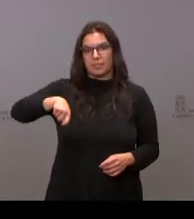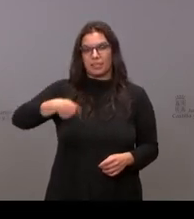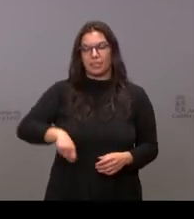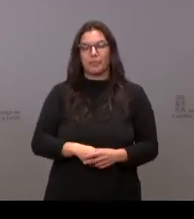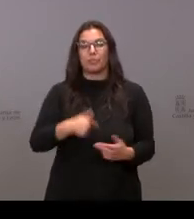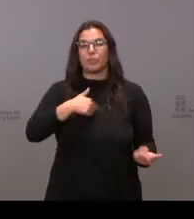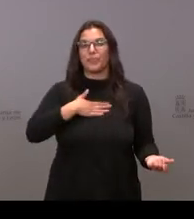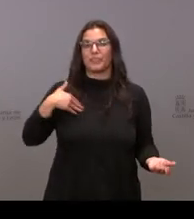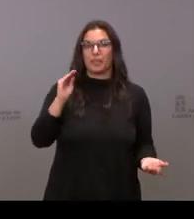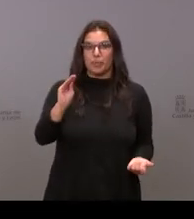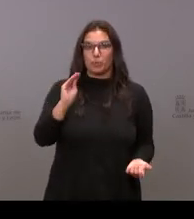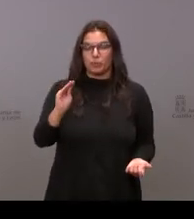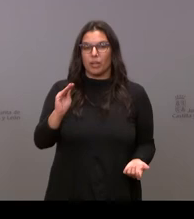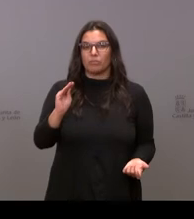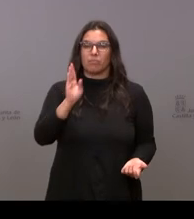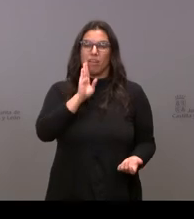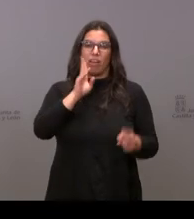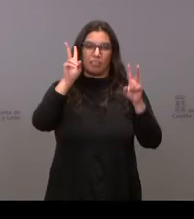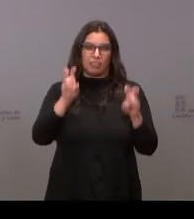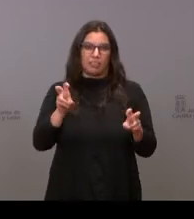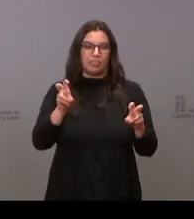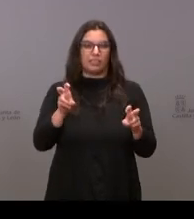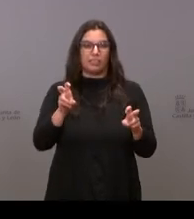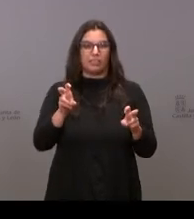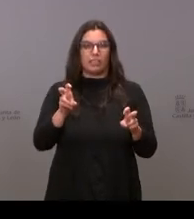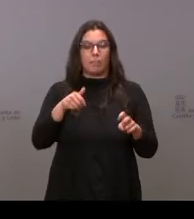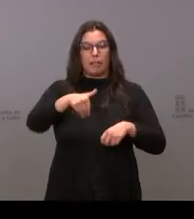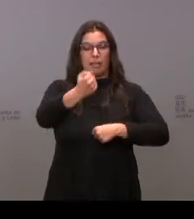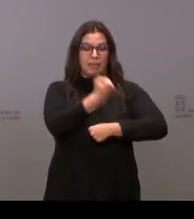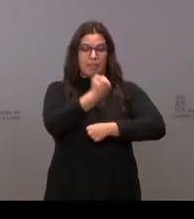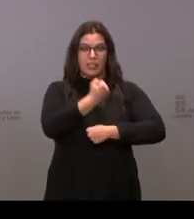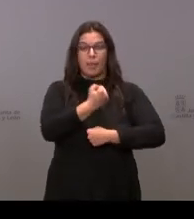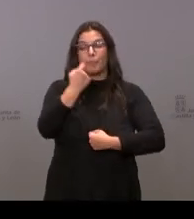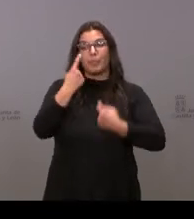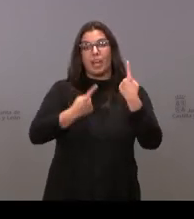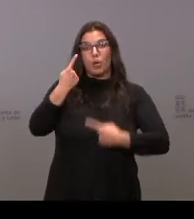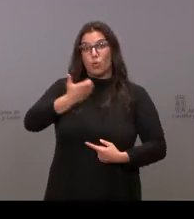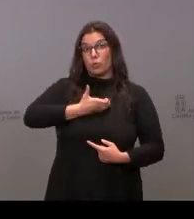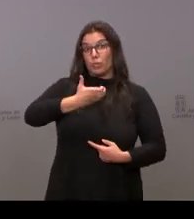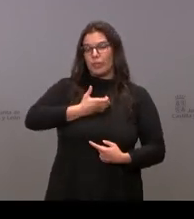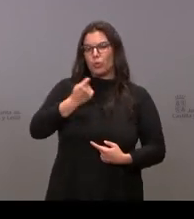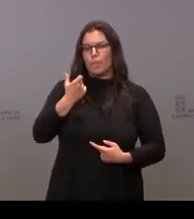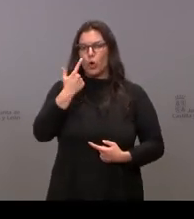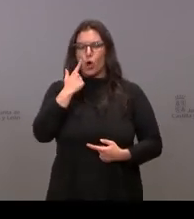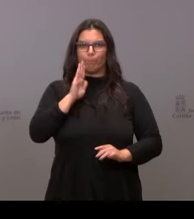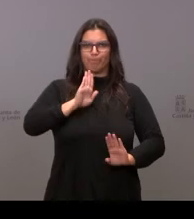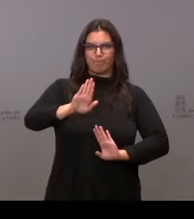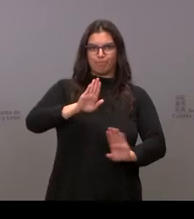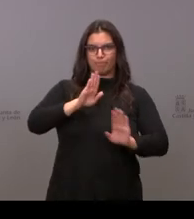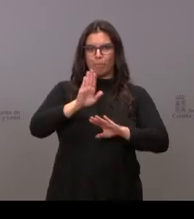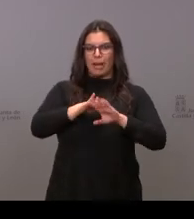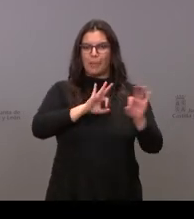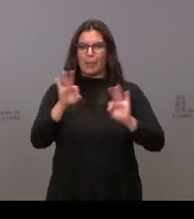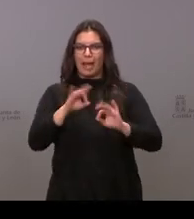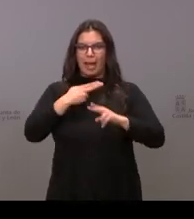Te quería preguntar, retomando un poco el tema de la Navidad, están los ayuntamientos un poco con el freno de mano echado para programar las